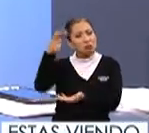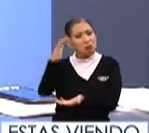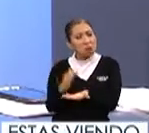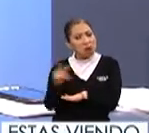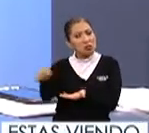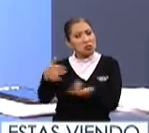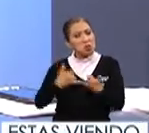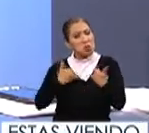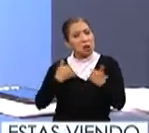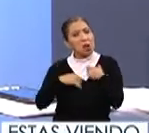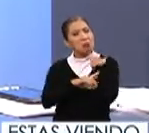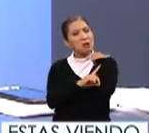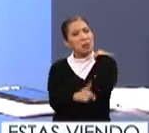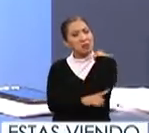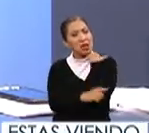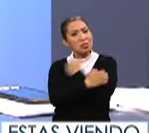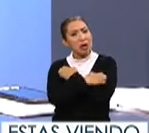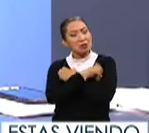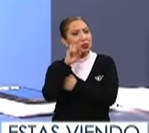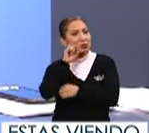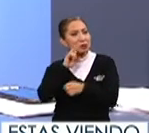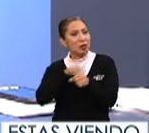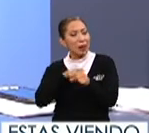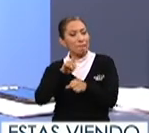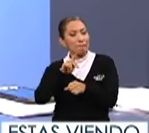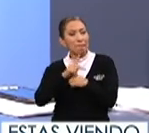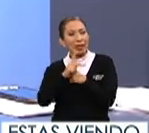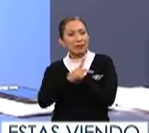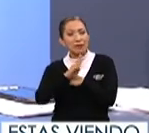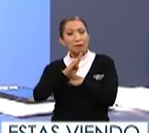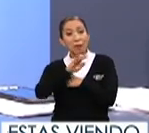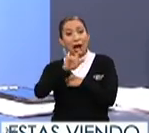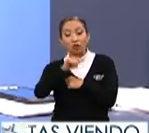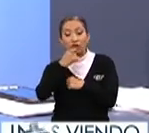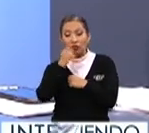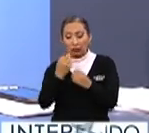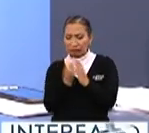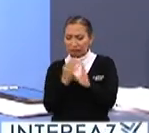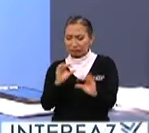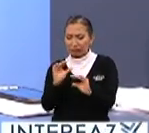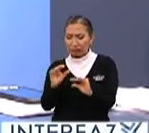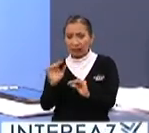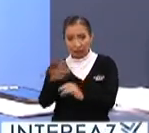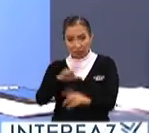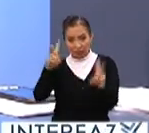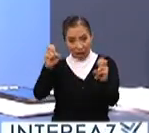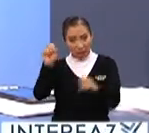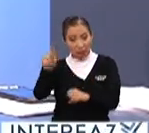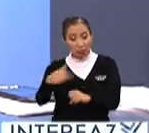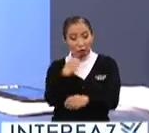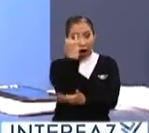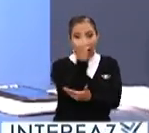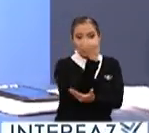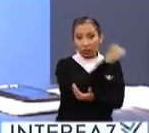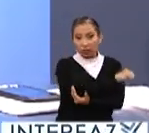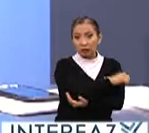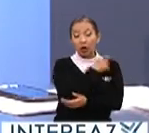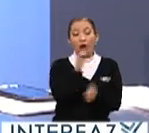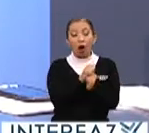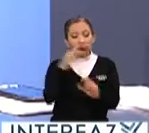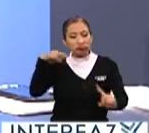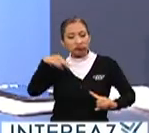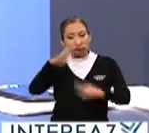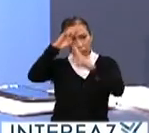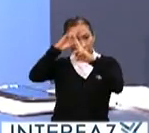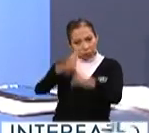contundente de la educación sexual en los Países Bajos, donde los niños reciben educación de este ámbito desde el nivel preescolar con un